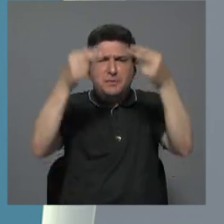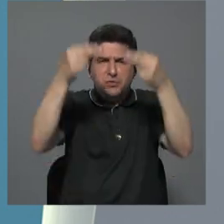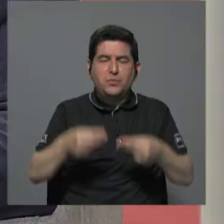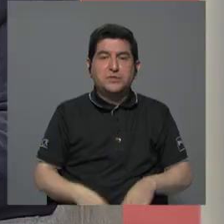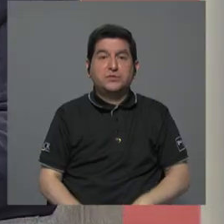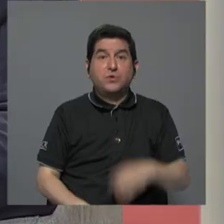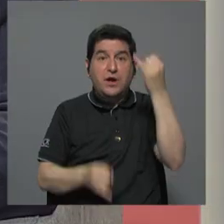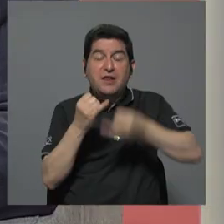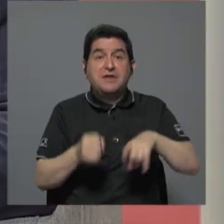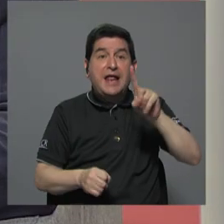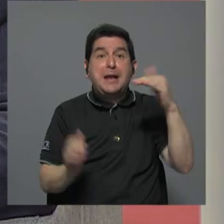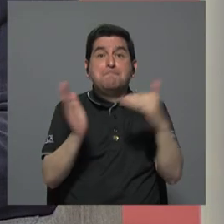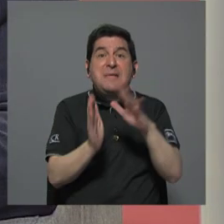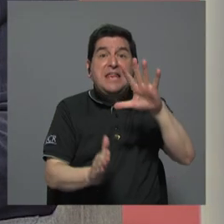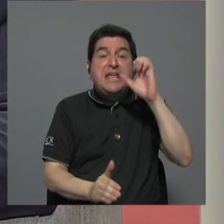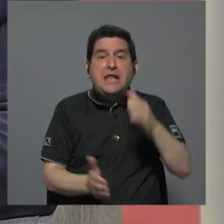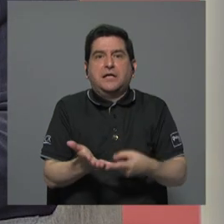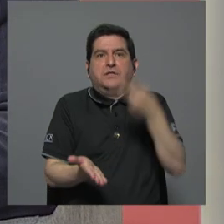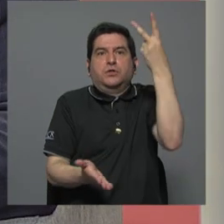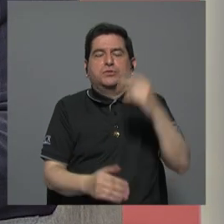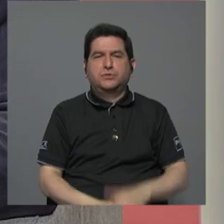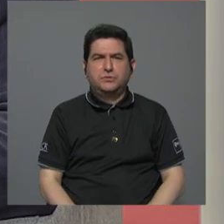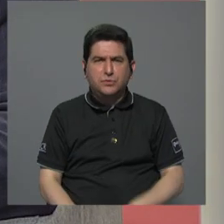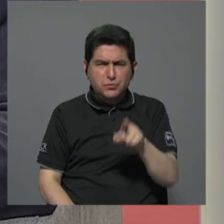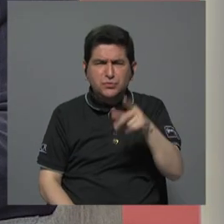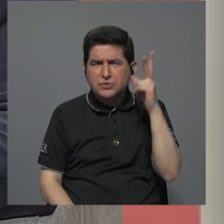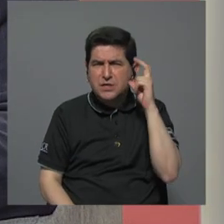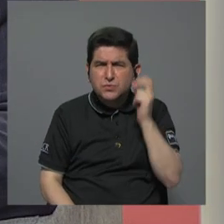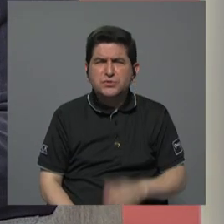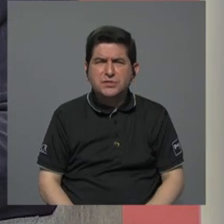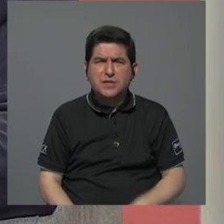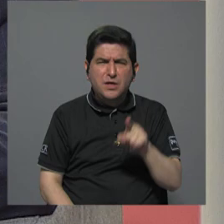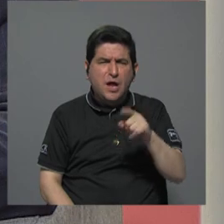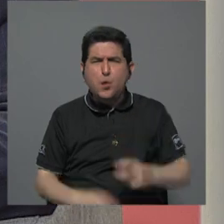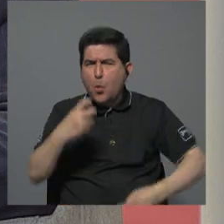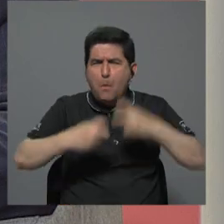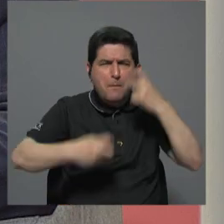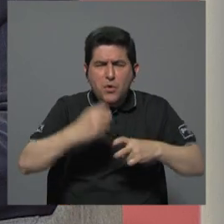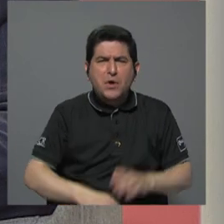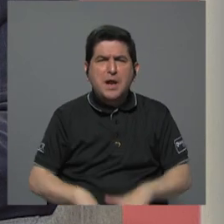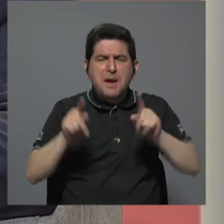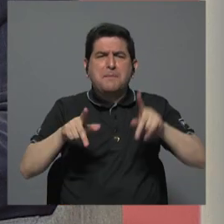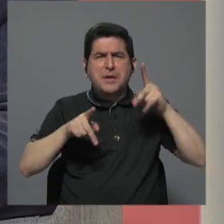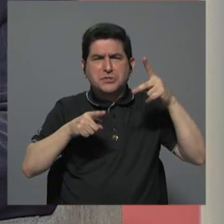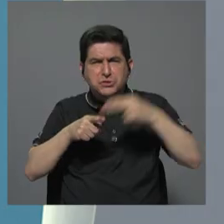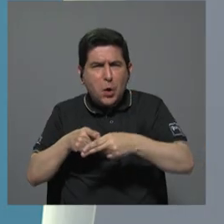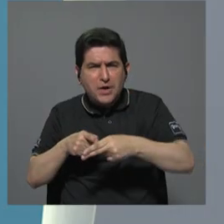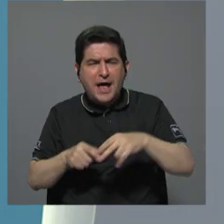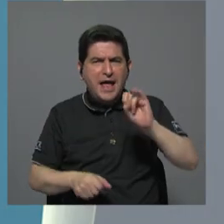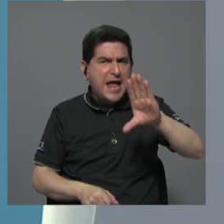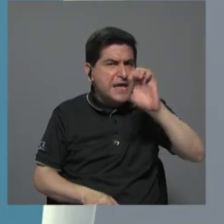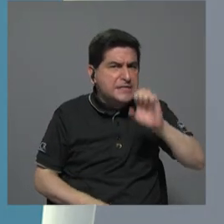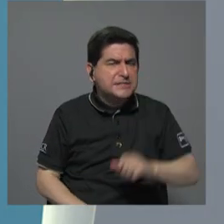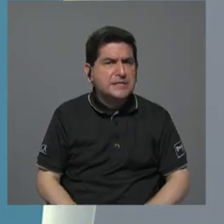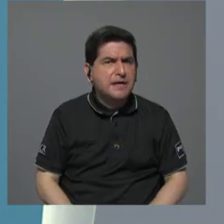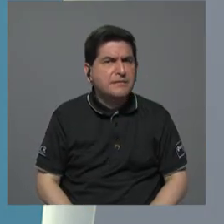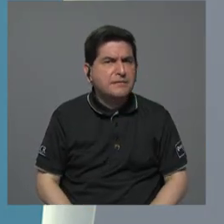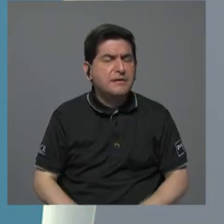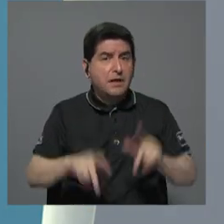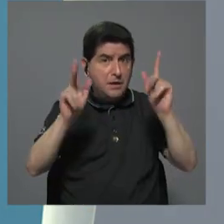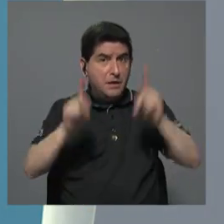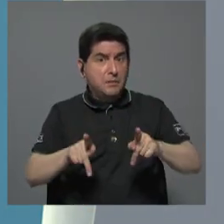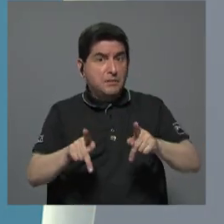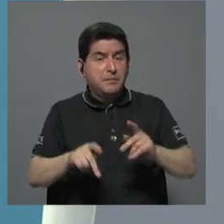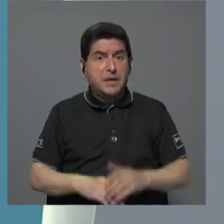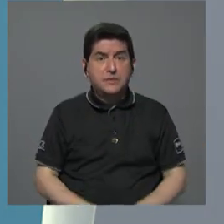.500. ¿Usted ha oído algún escándalo de eso? ¿Hay alguien despedido en el ICE? ¿Hay alguien que esté